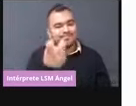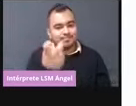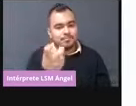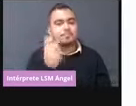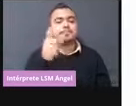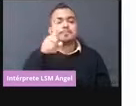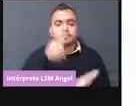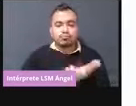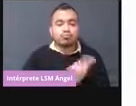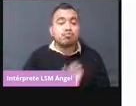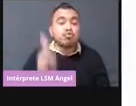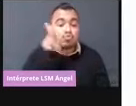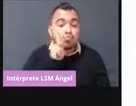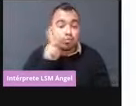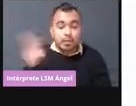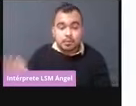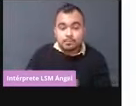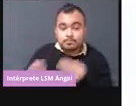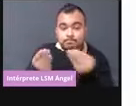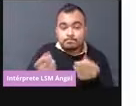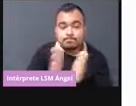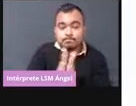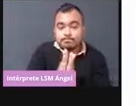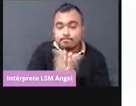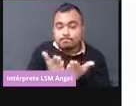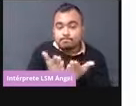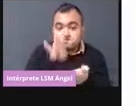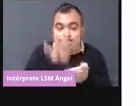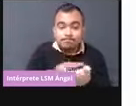comprobante de la cartilla nacional de vacunación.